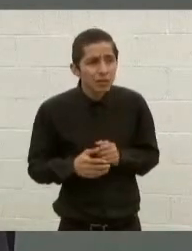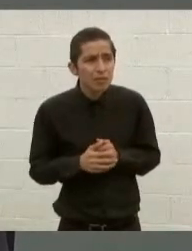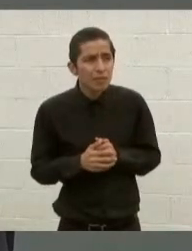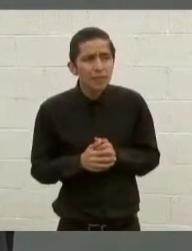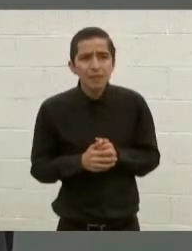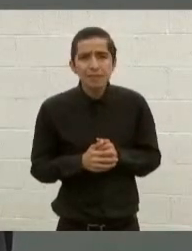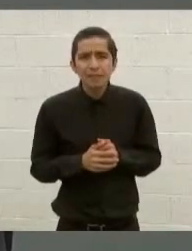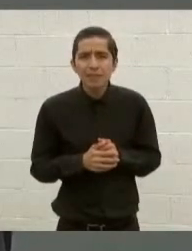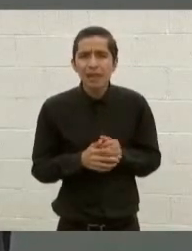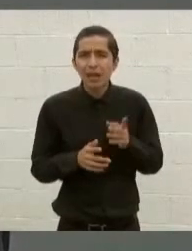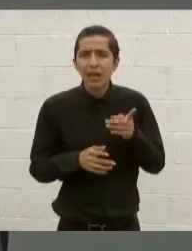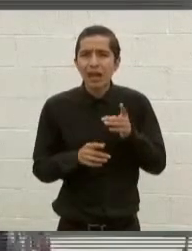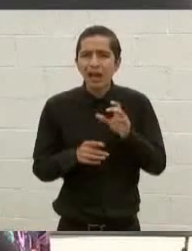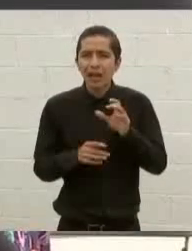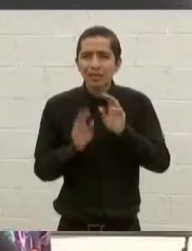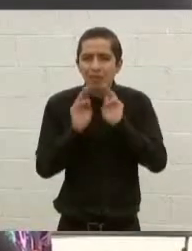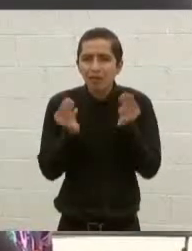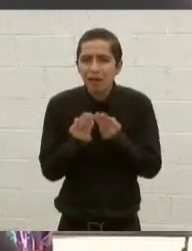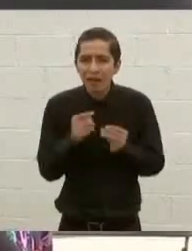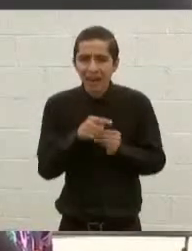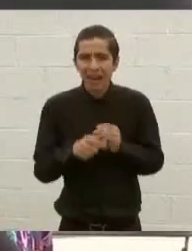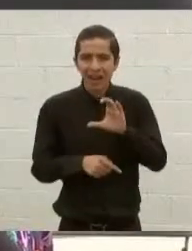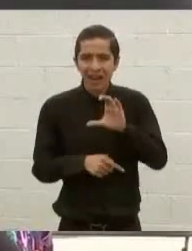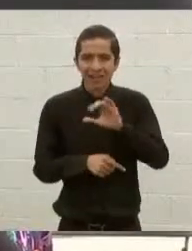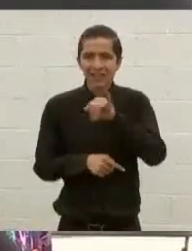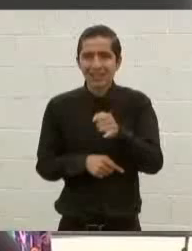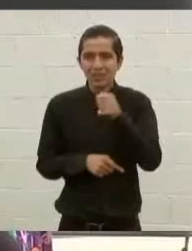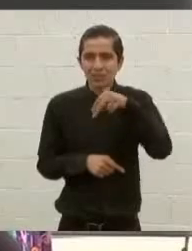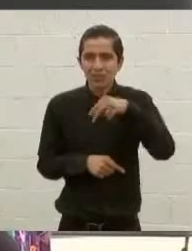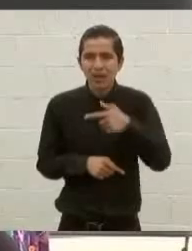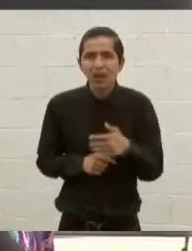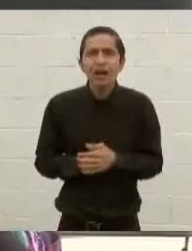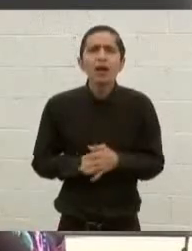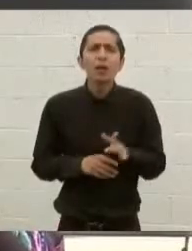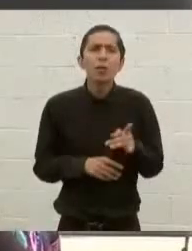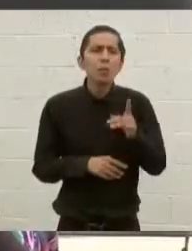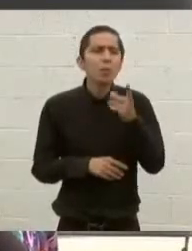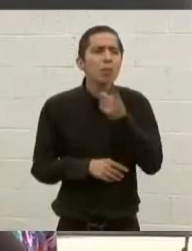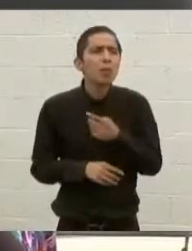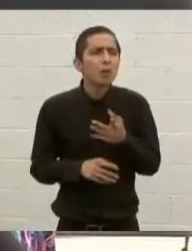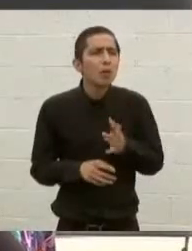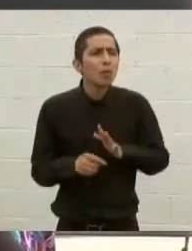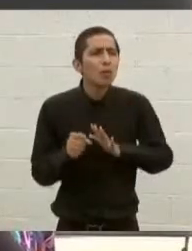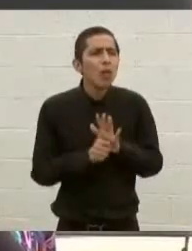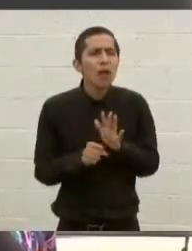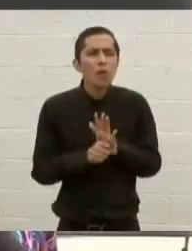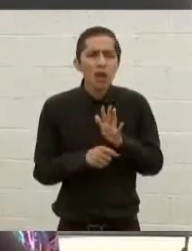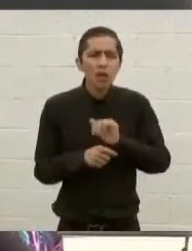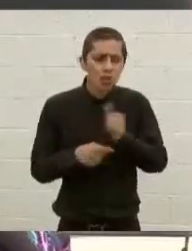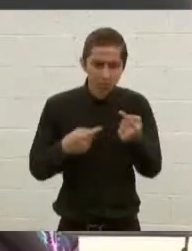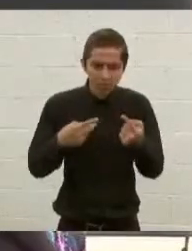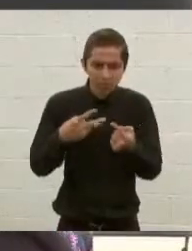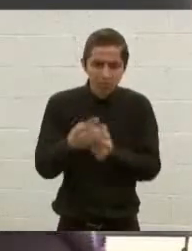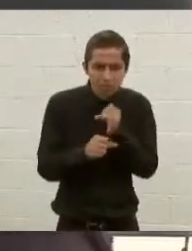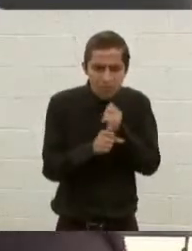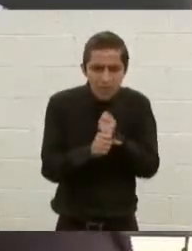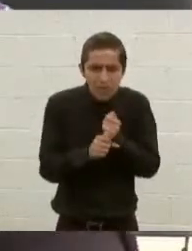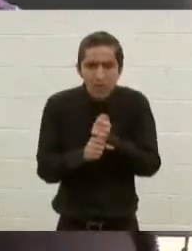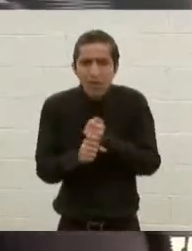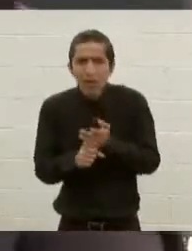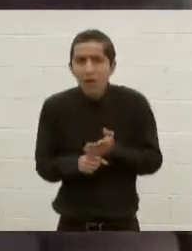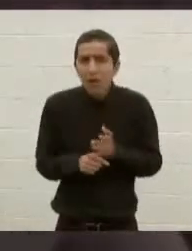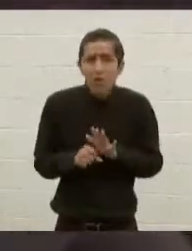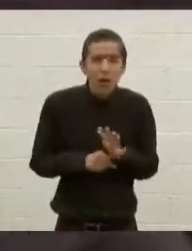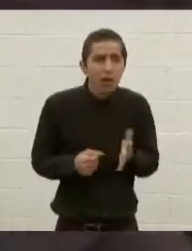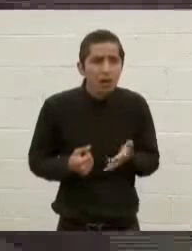hipótesis del cártel Jalisco, si pudieran decir también, ¿cuáles son las otras líneas de investigación que se tienen? Gracias.